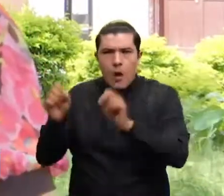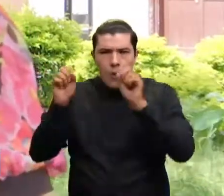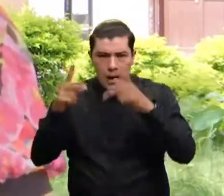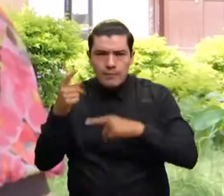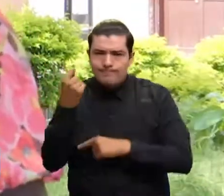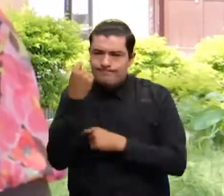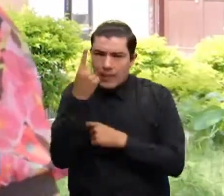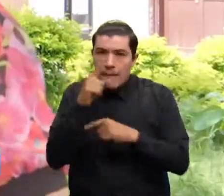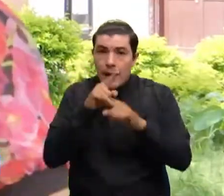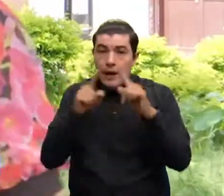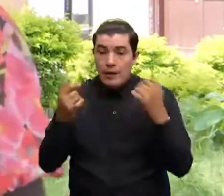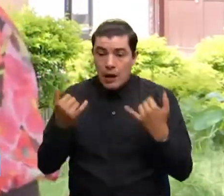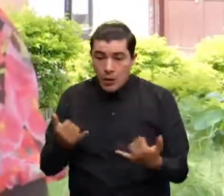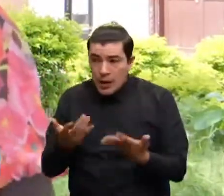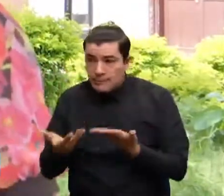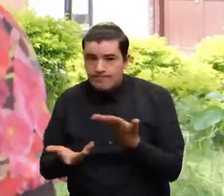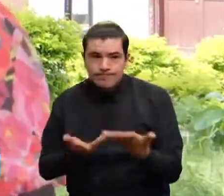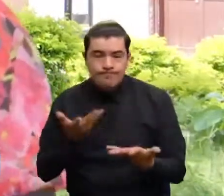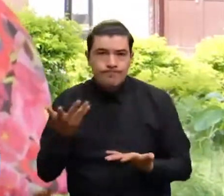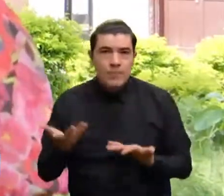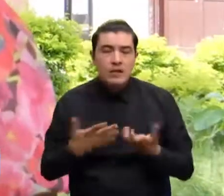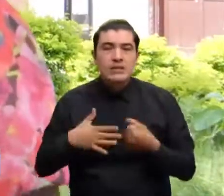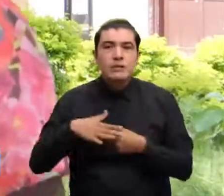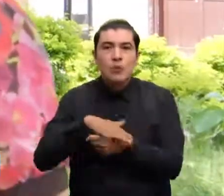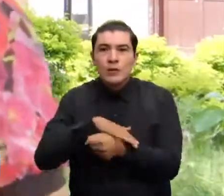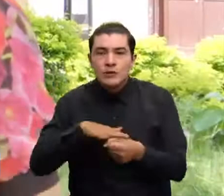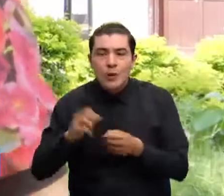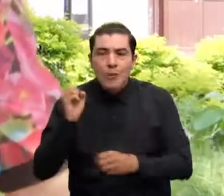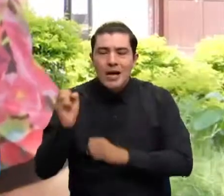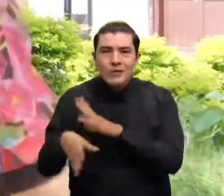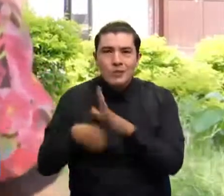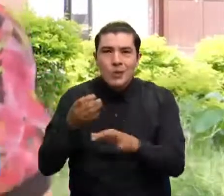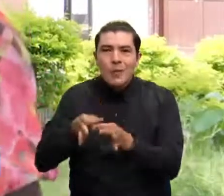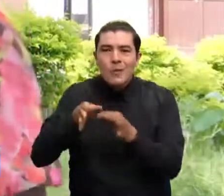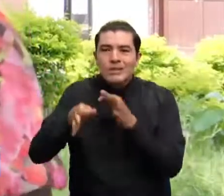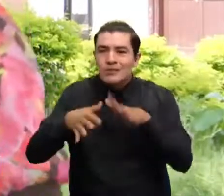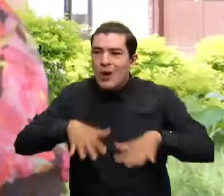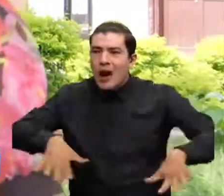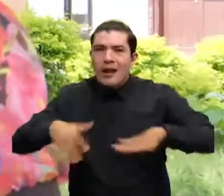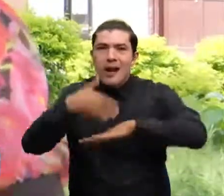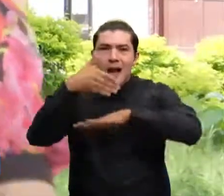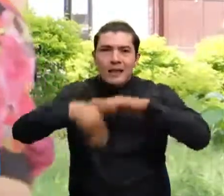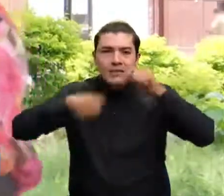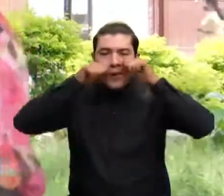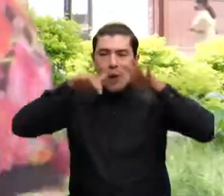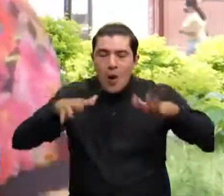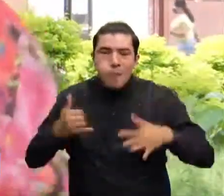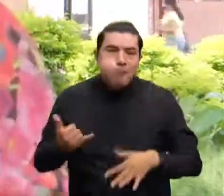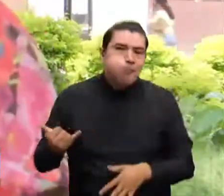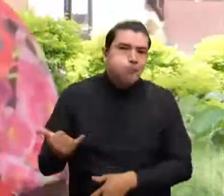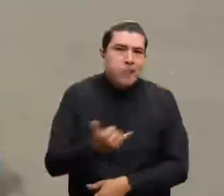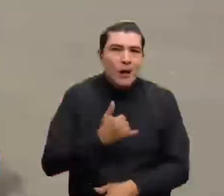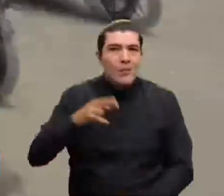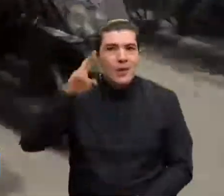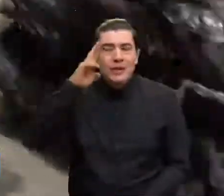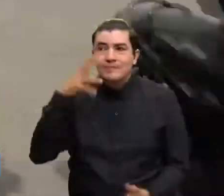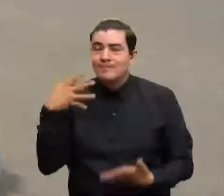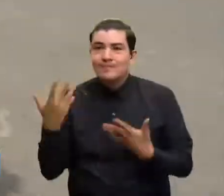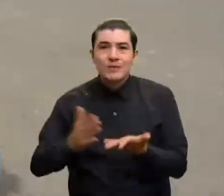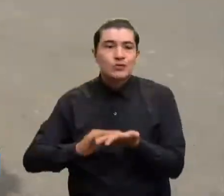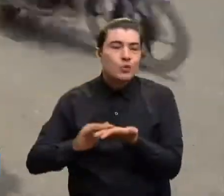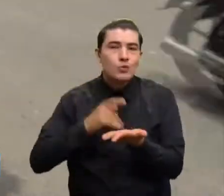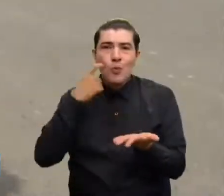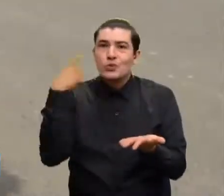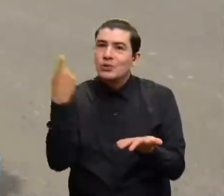disponer los residuos sólidos. No tenemos el sitio, entonces tenemos que buscarle una solución. Por ahora, el